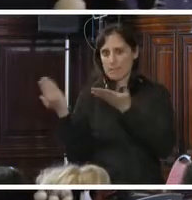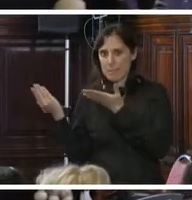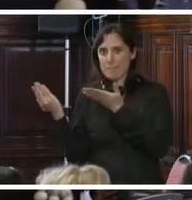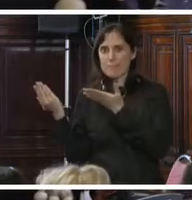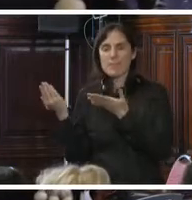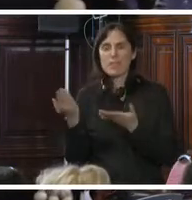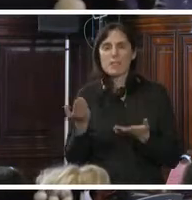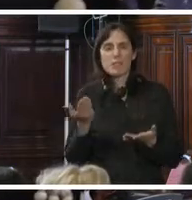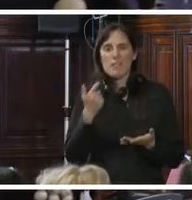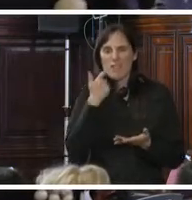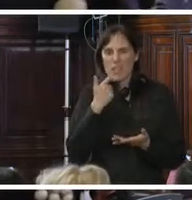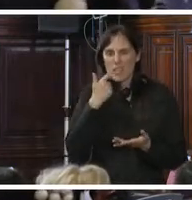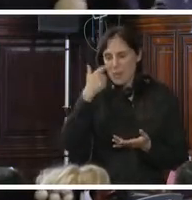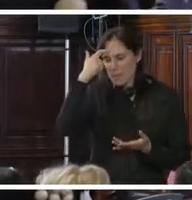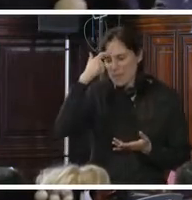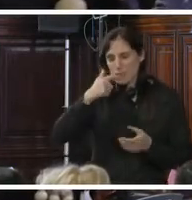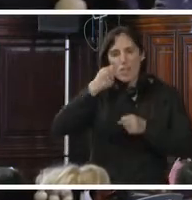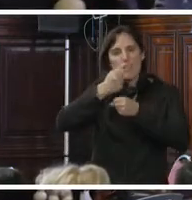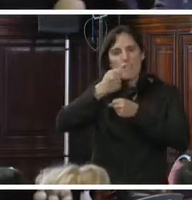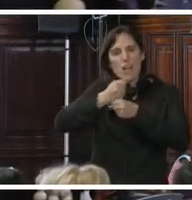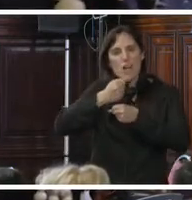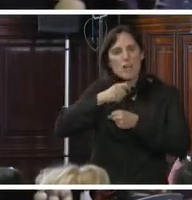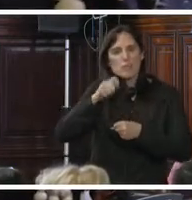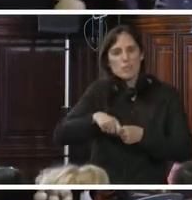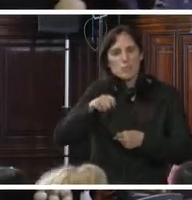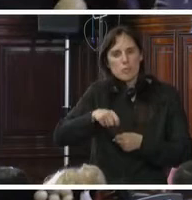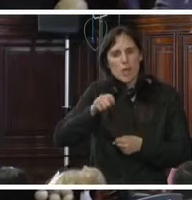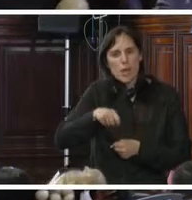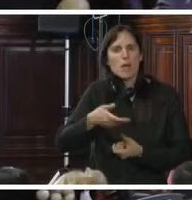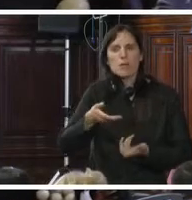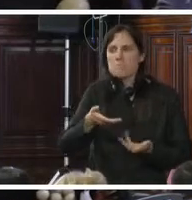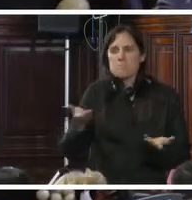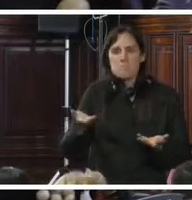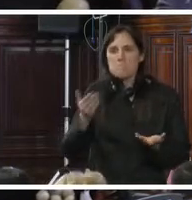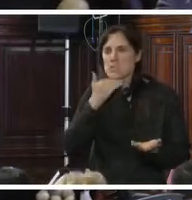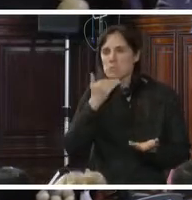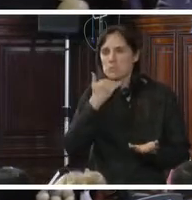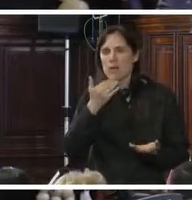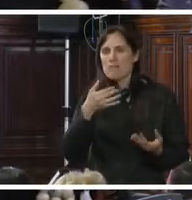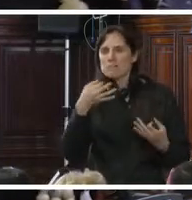lugar, la falta de capacidades de los operadores de justicia en los casos de trata de personas vinculado,